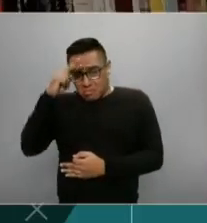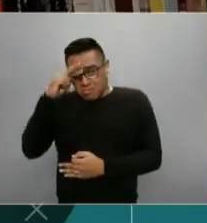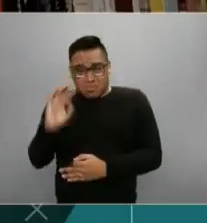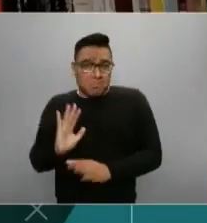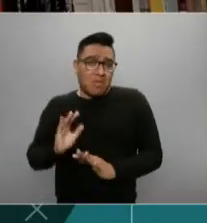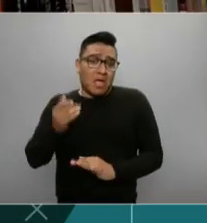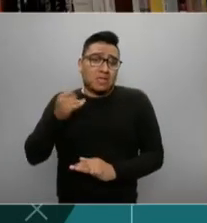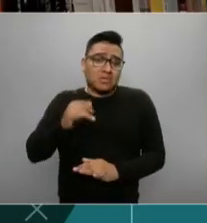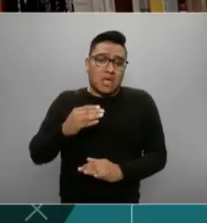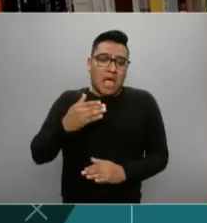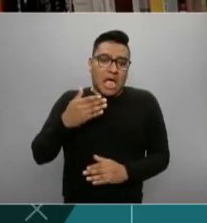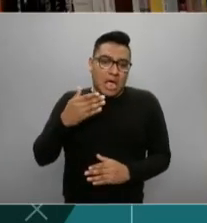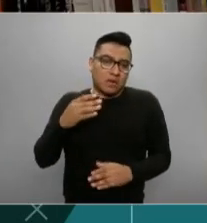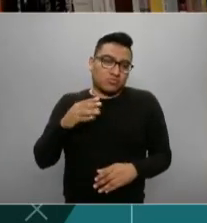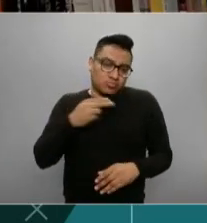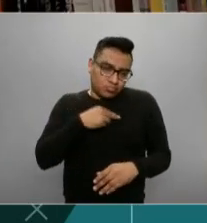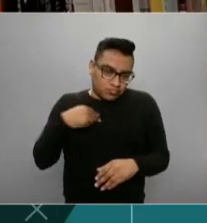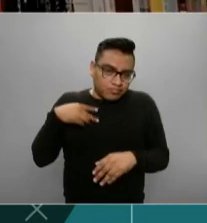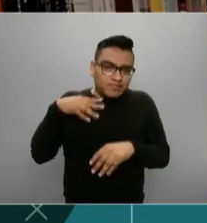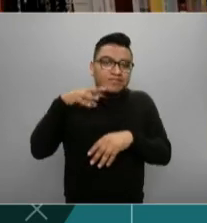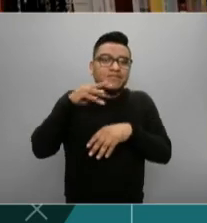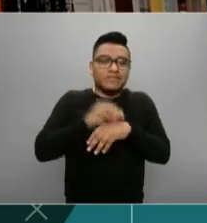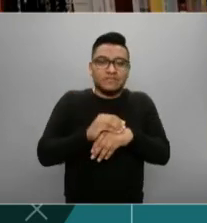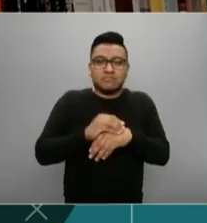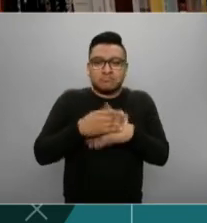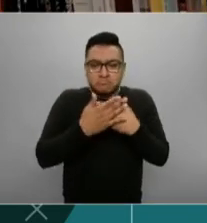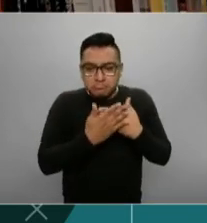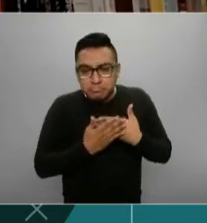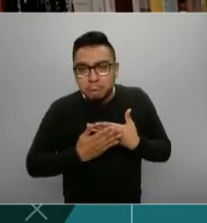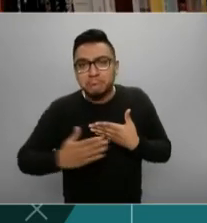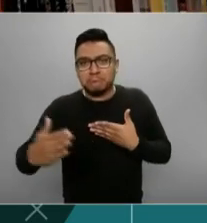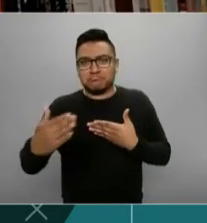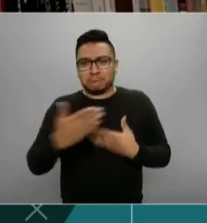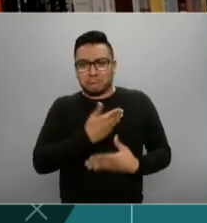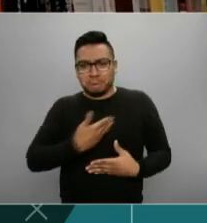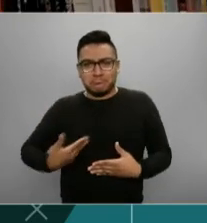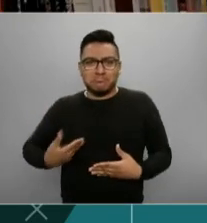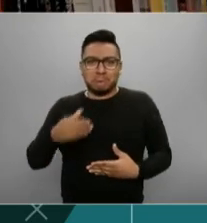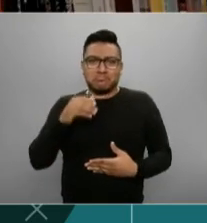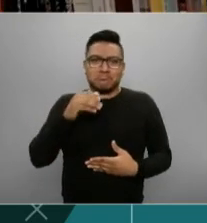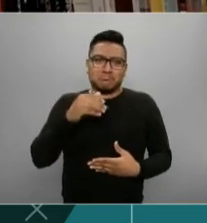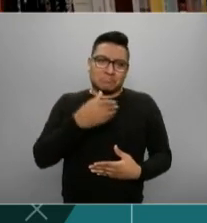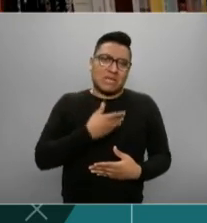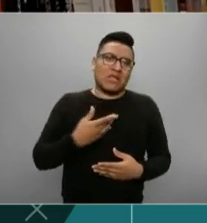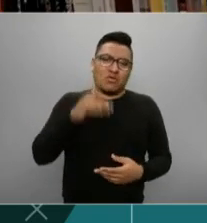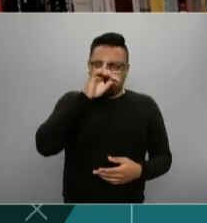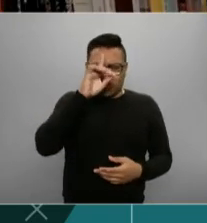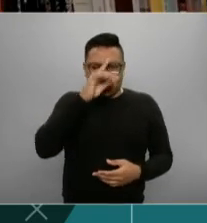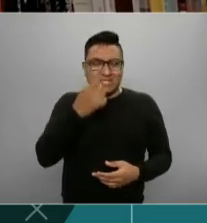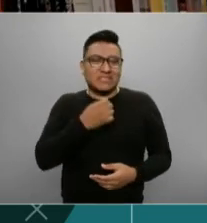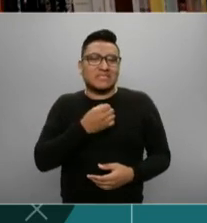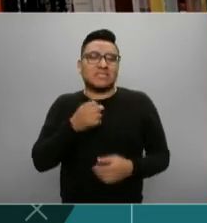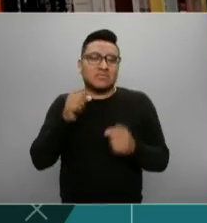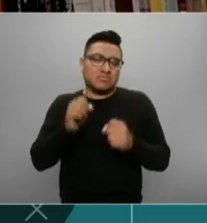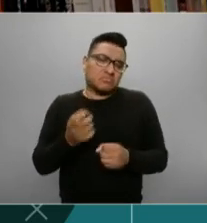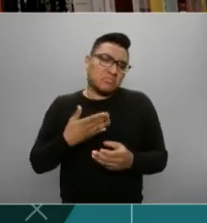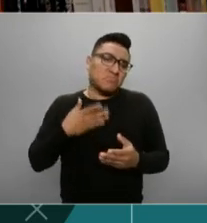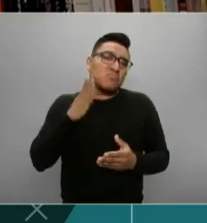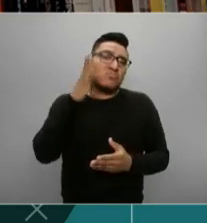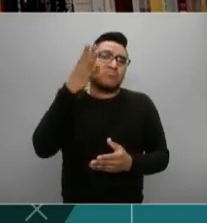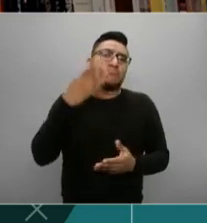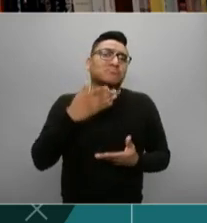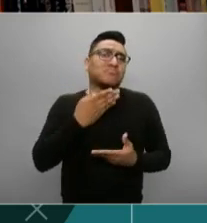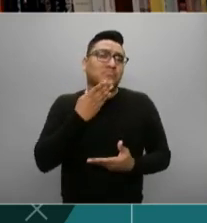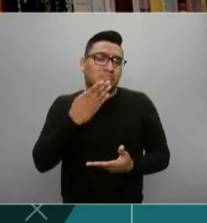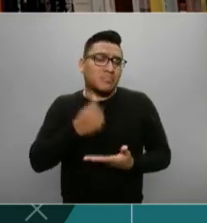nos permite también tener en este momento una fuerte candidatura para el Consejo de Seguridad para los próximos dos años. Desde